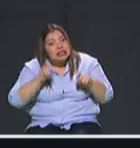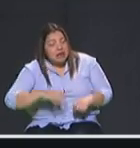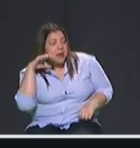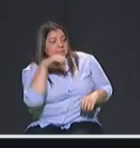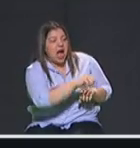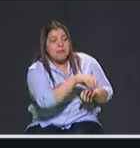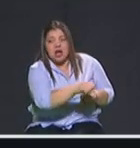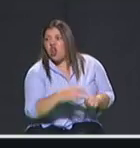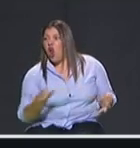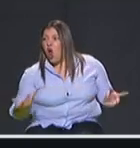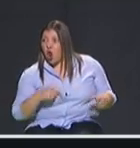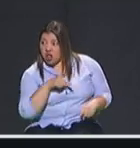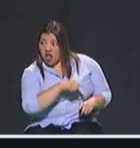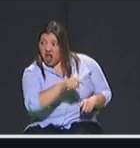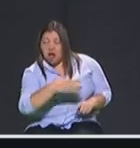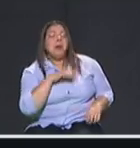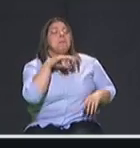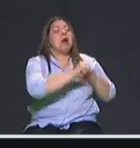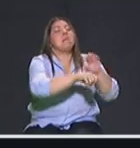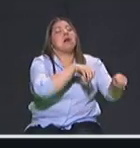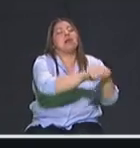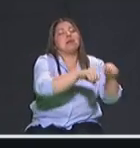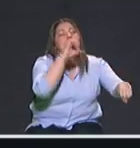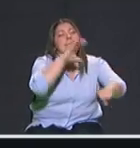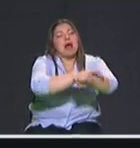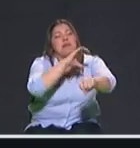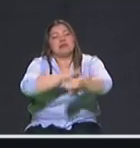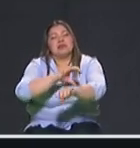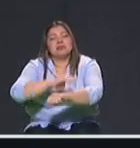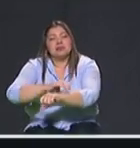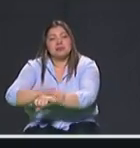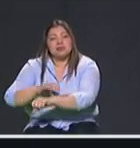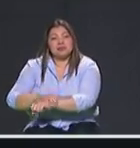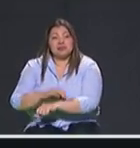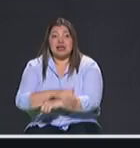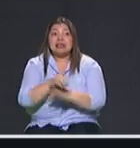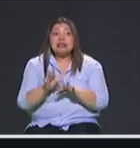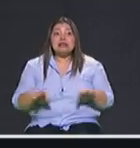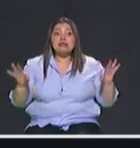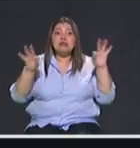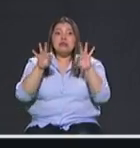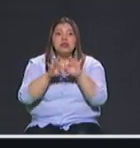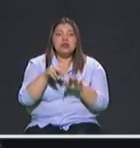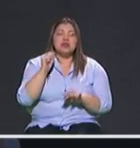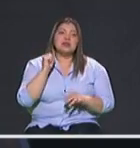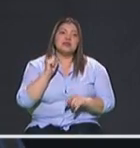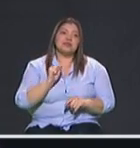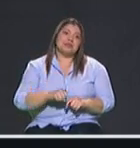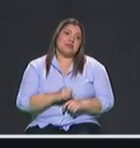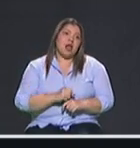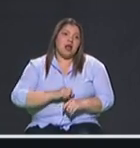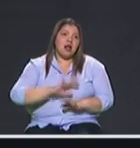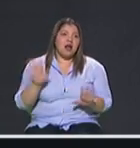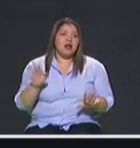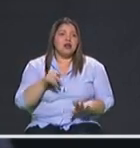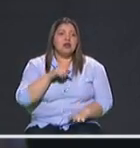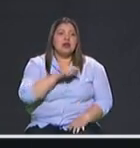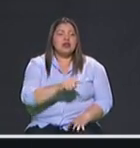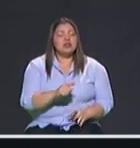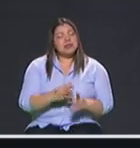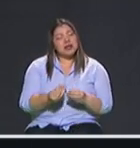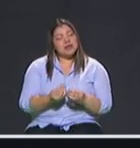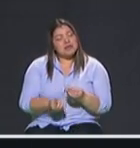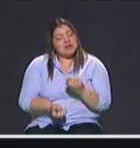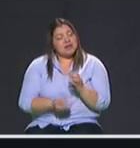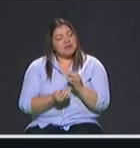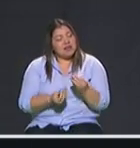a estas estructuras criminales y ubicar por supuesto todas estas dinámicas que han hecho que también se genera exclusión social en Medellín que